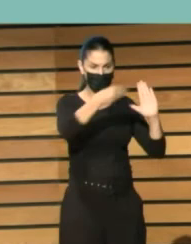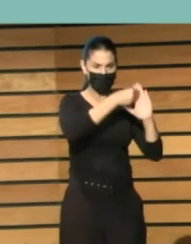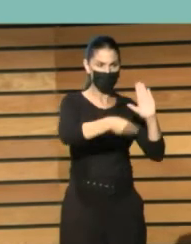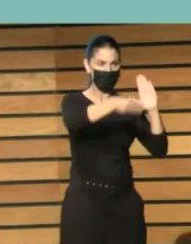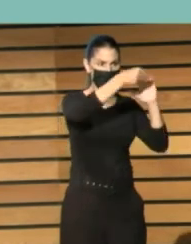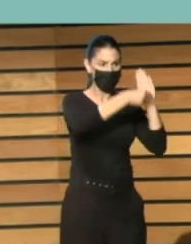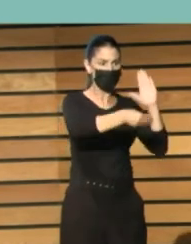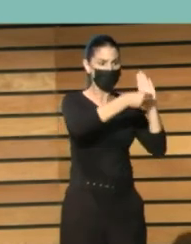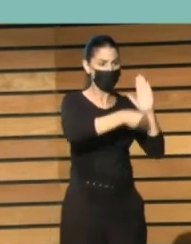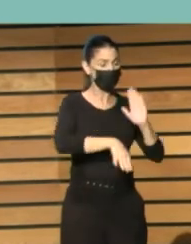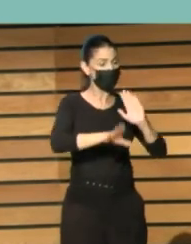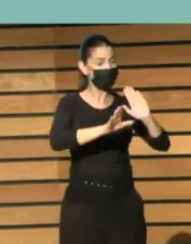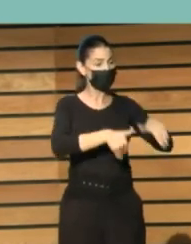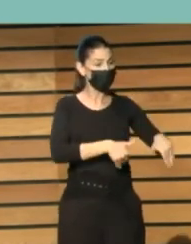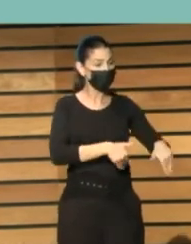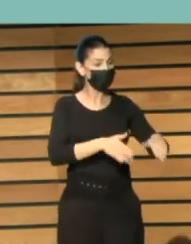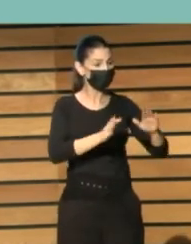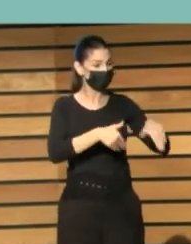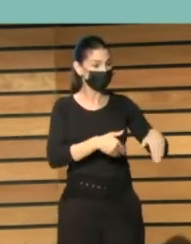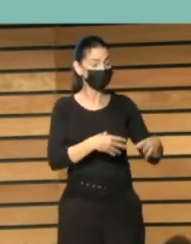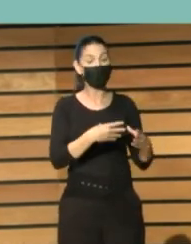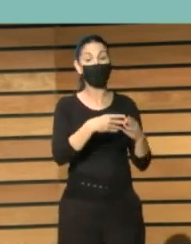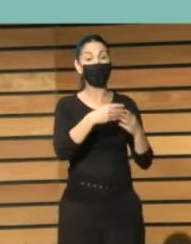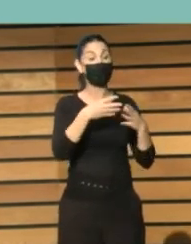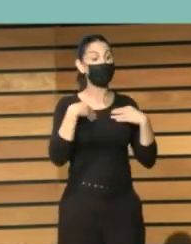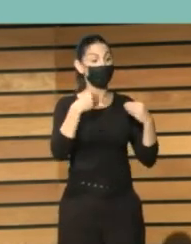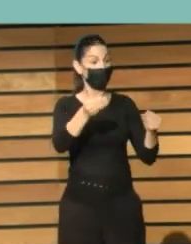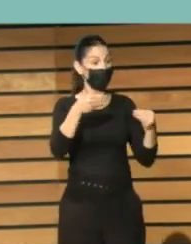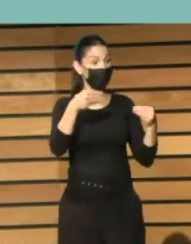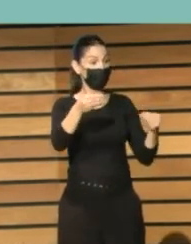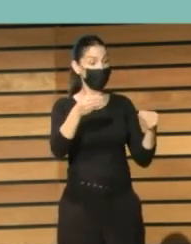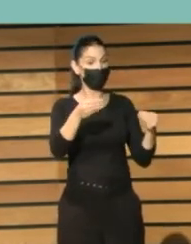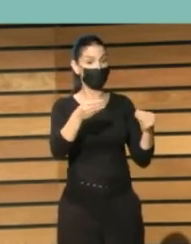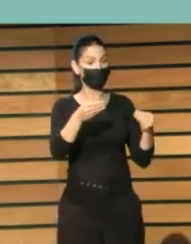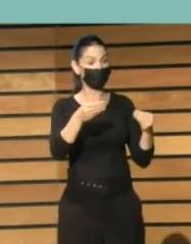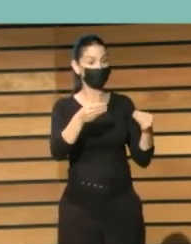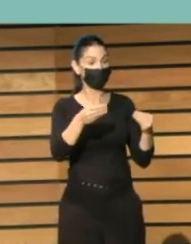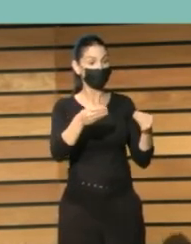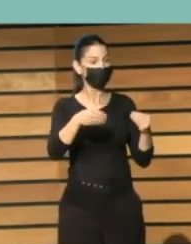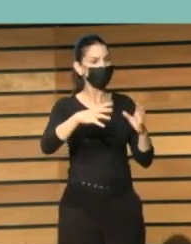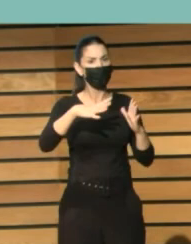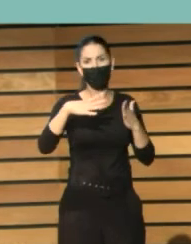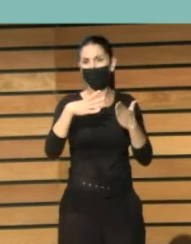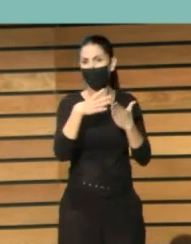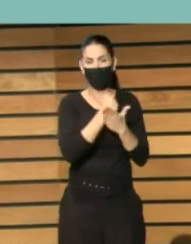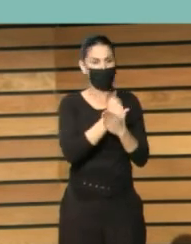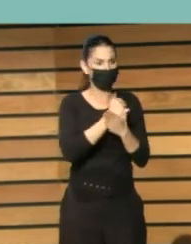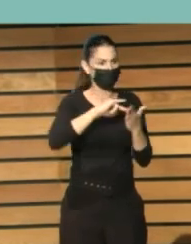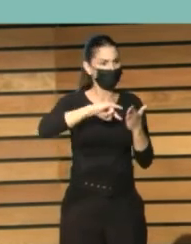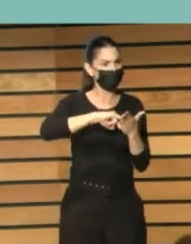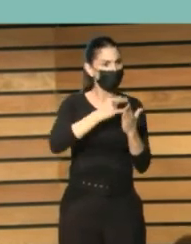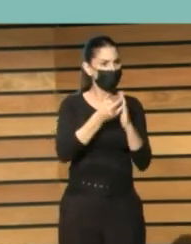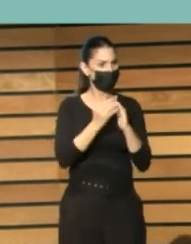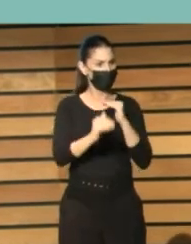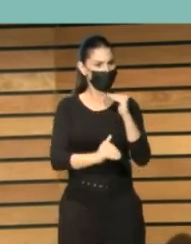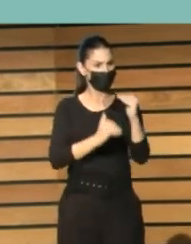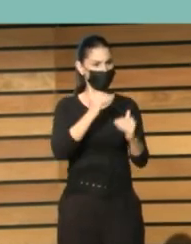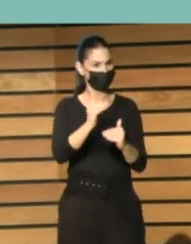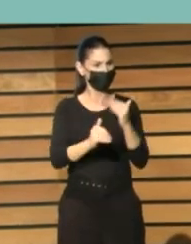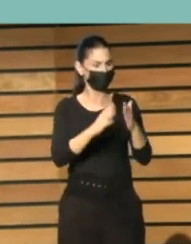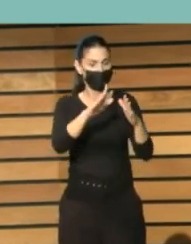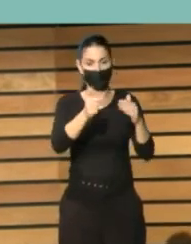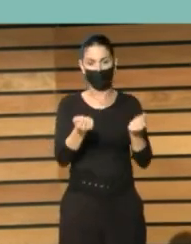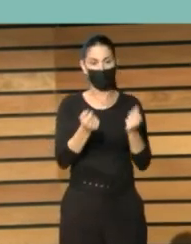y al final quedó un documento cuyo alcance incluía todos los fases de la digitalización, desde la